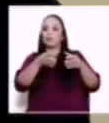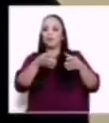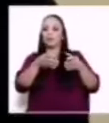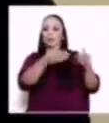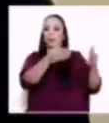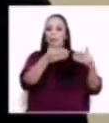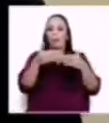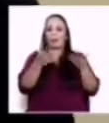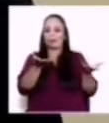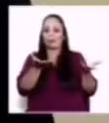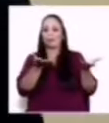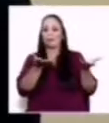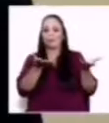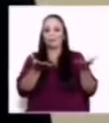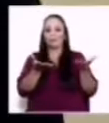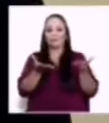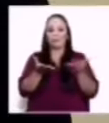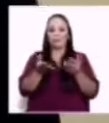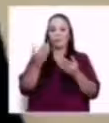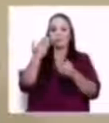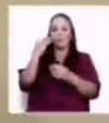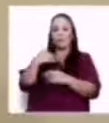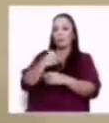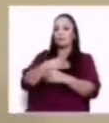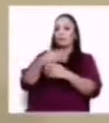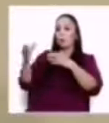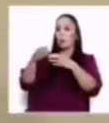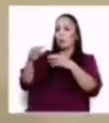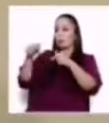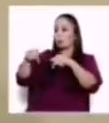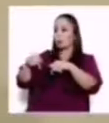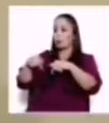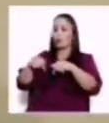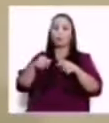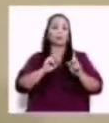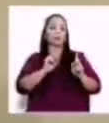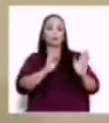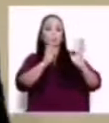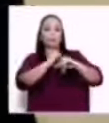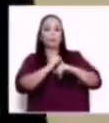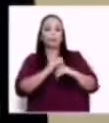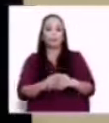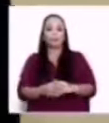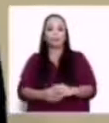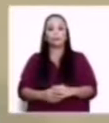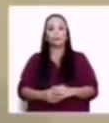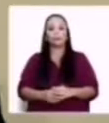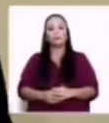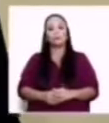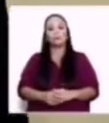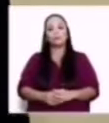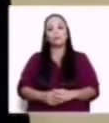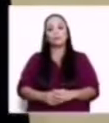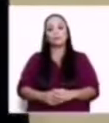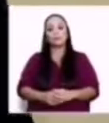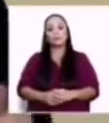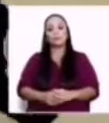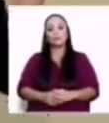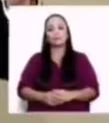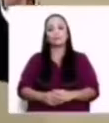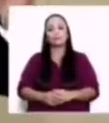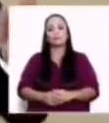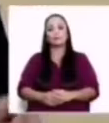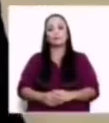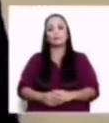No sé si el señor ministro de Comercio lo tengo aquí. No está. Sobre todo, precisamente